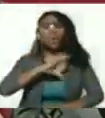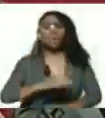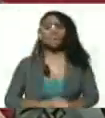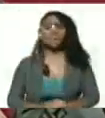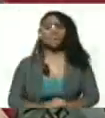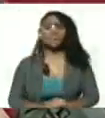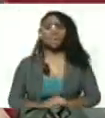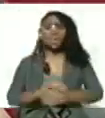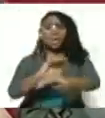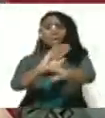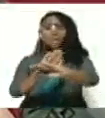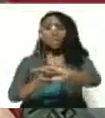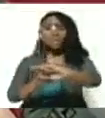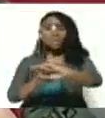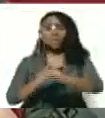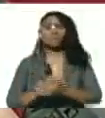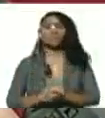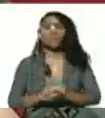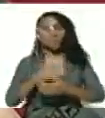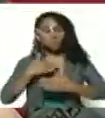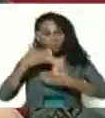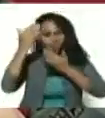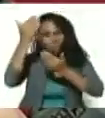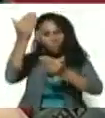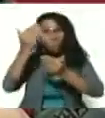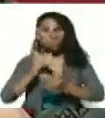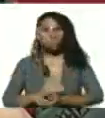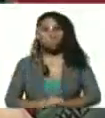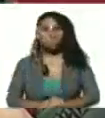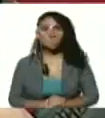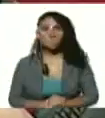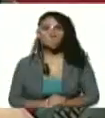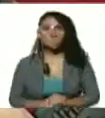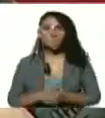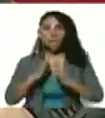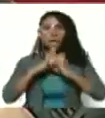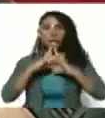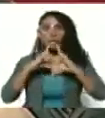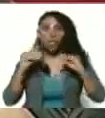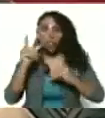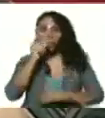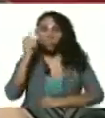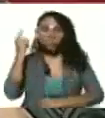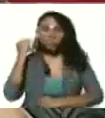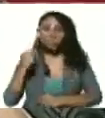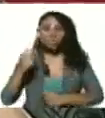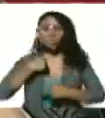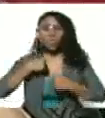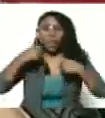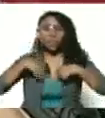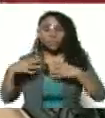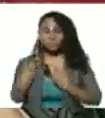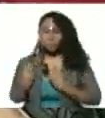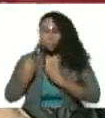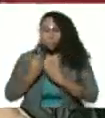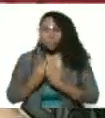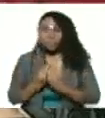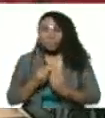anuncios. Mi saludo a todos y a todas. aquí acompañado